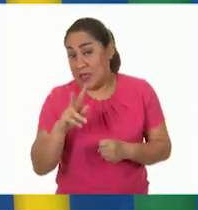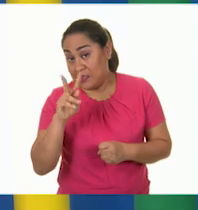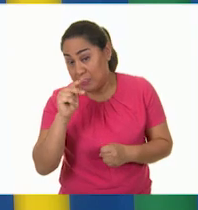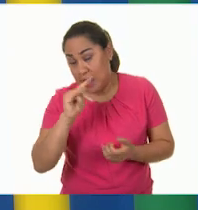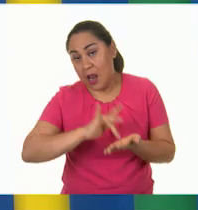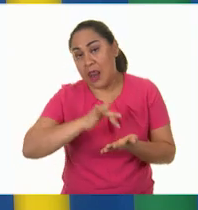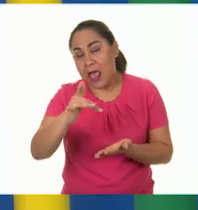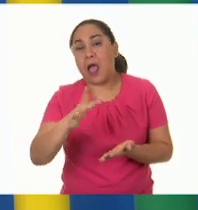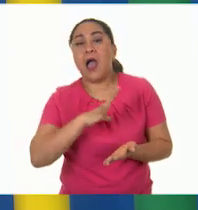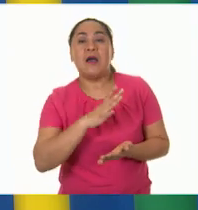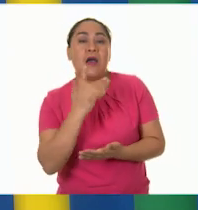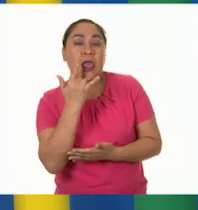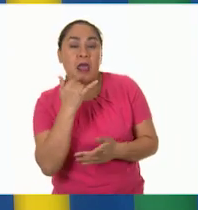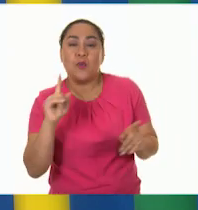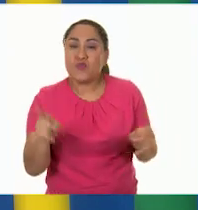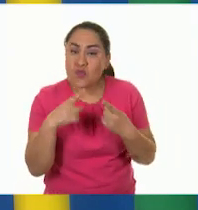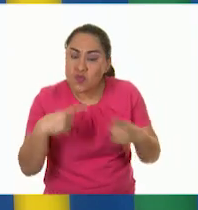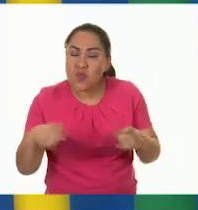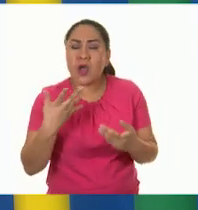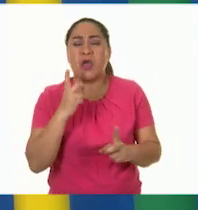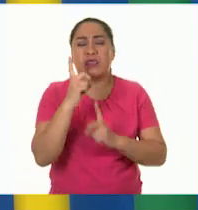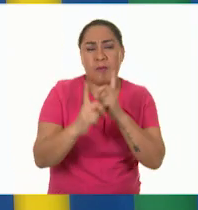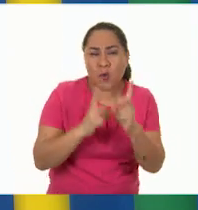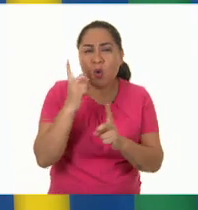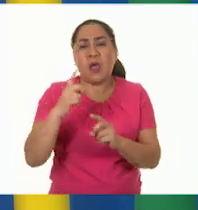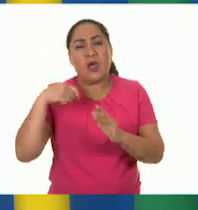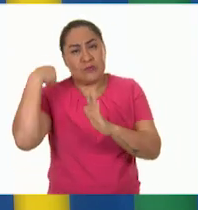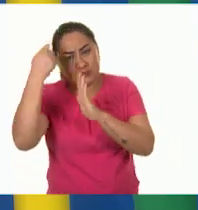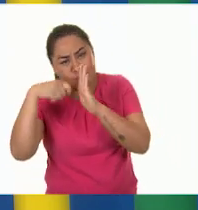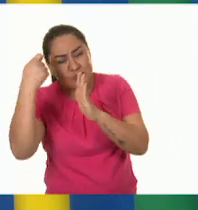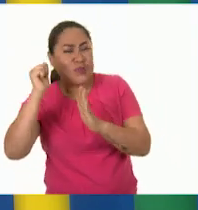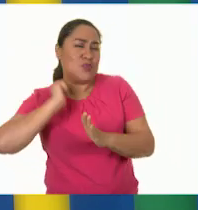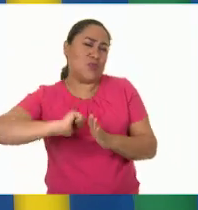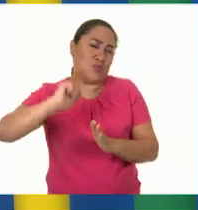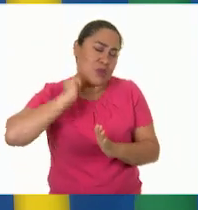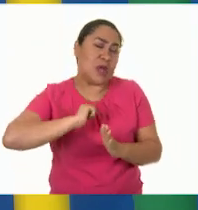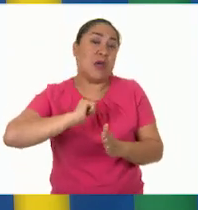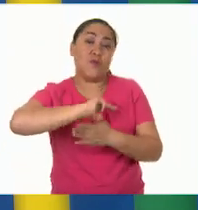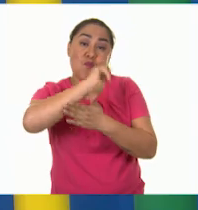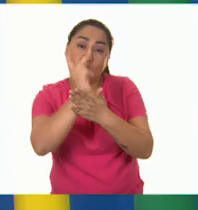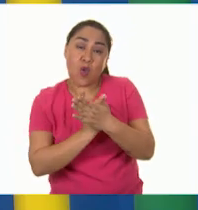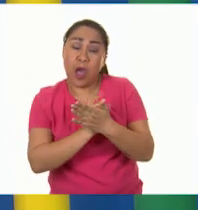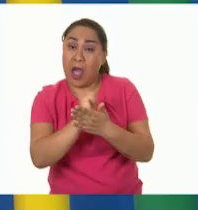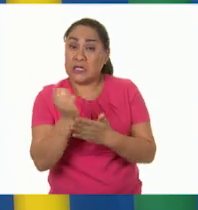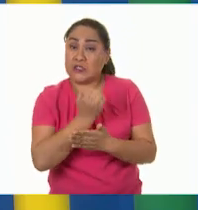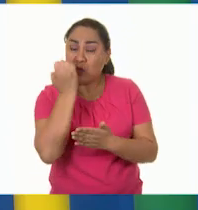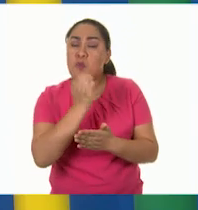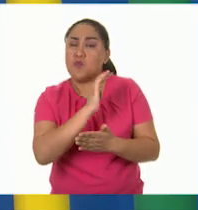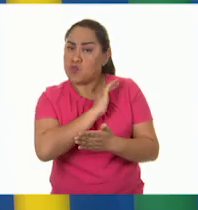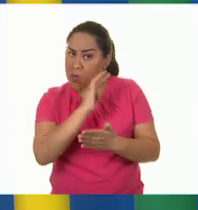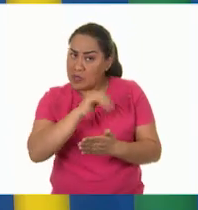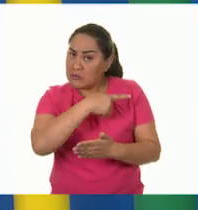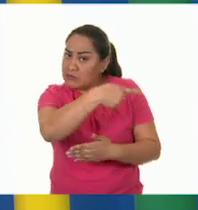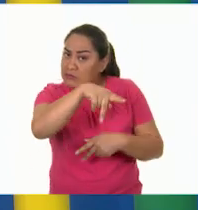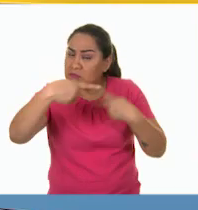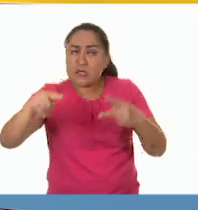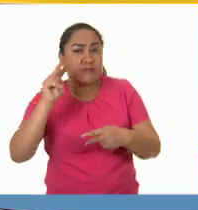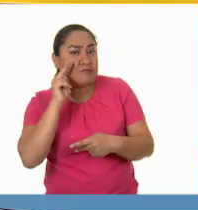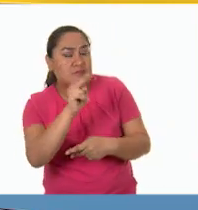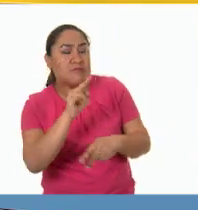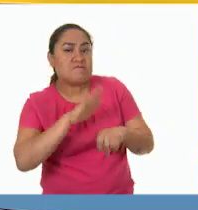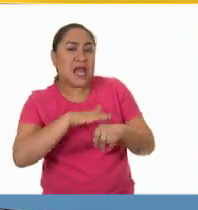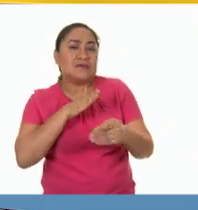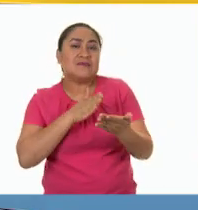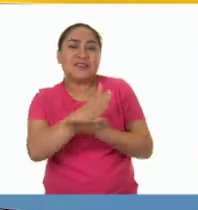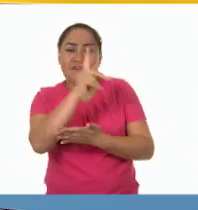espectáculos musicales, deportivos, películas del cine de oro y programas educativos fueran más accesibles para las personas. Claro.